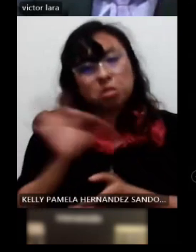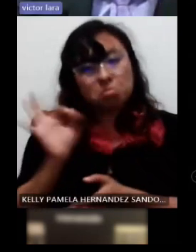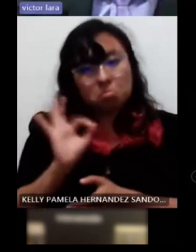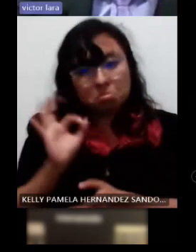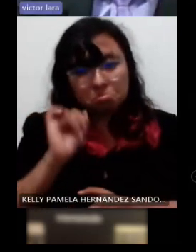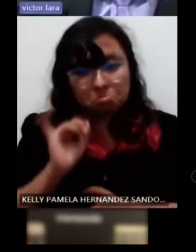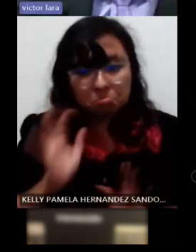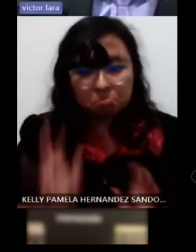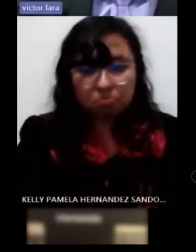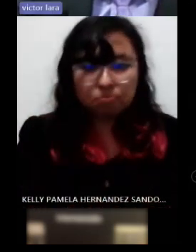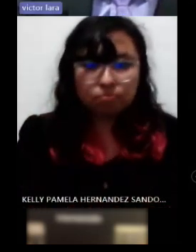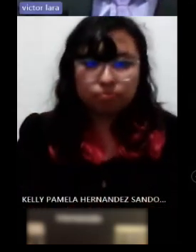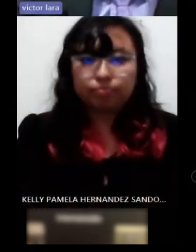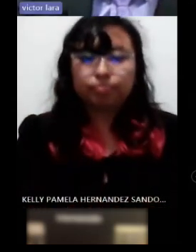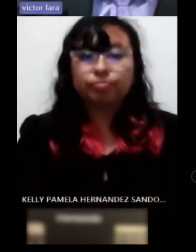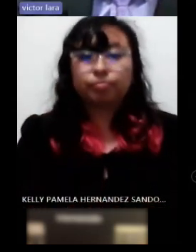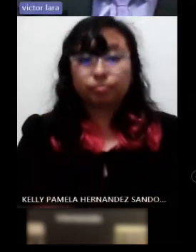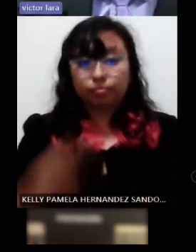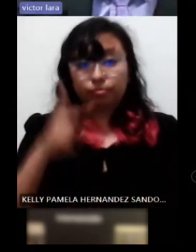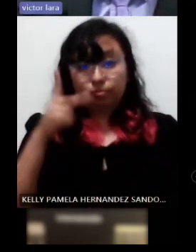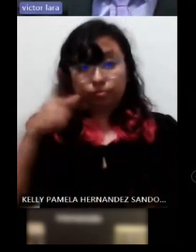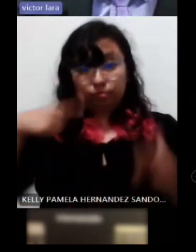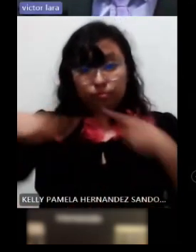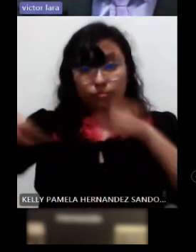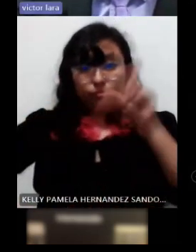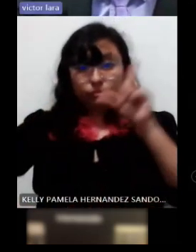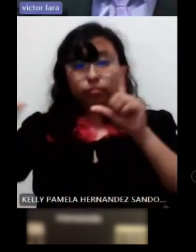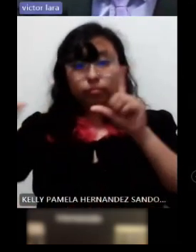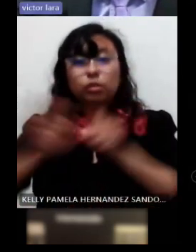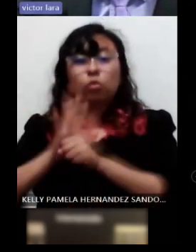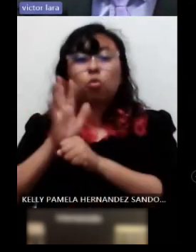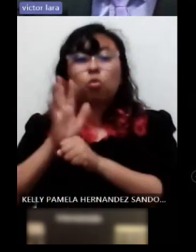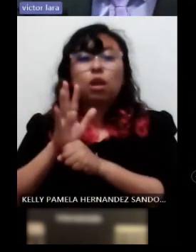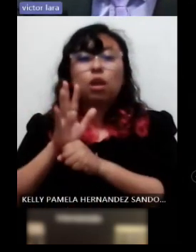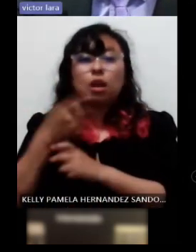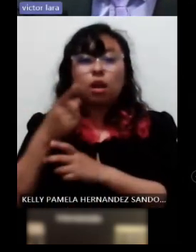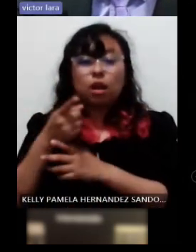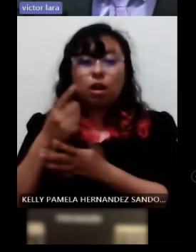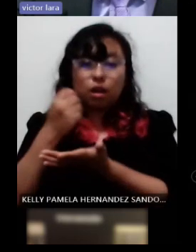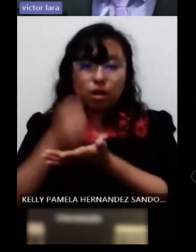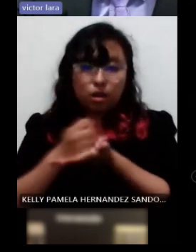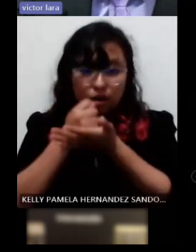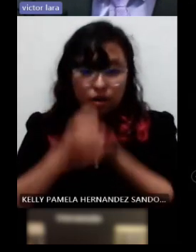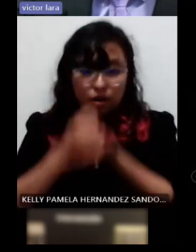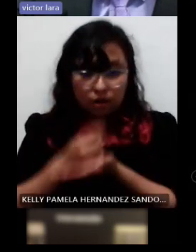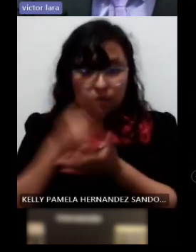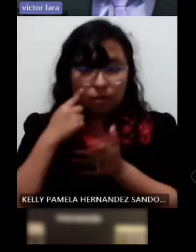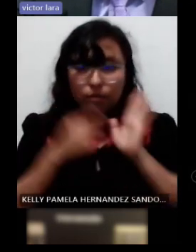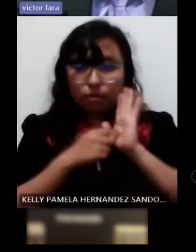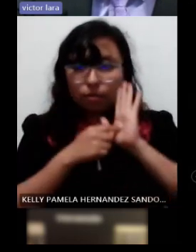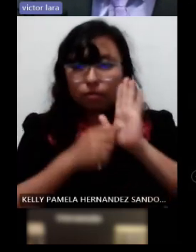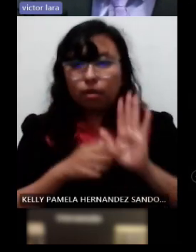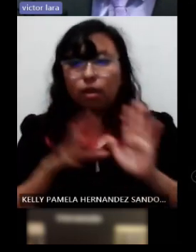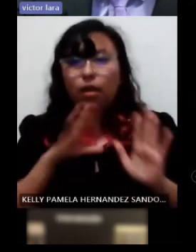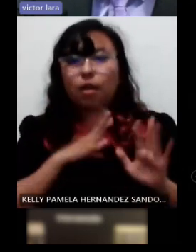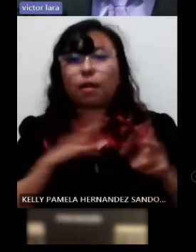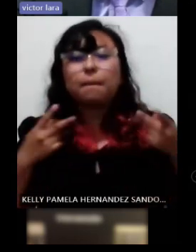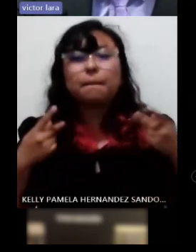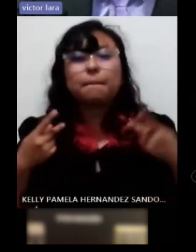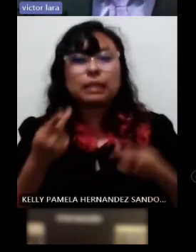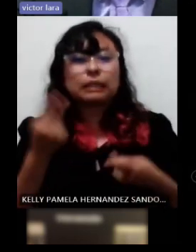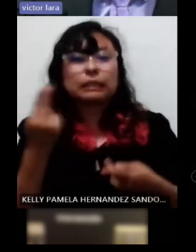la siguiente diapositiva es la parte de la rehabilitación que como lo hemos visto previamente son las herramientas